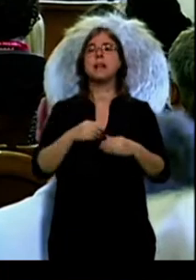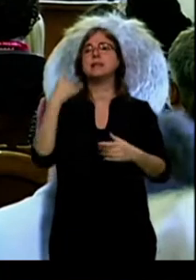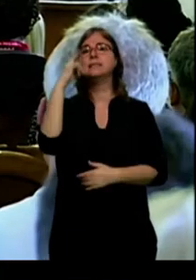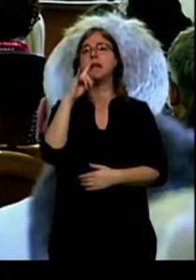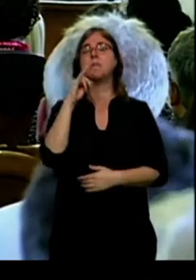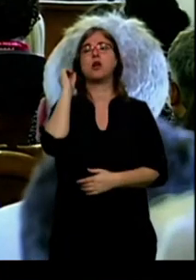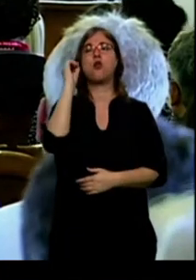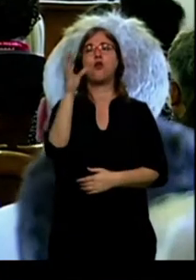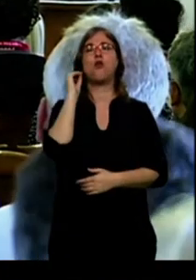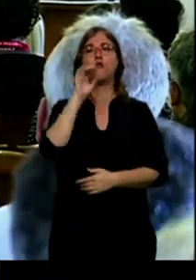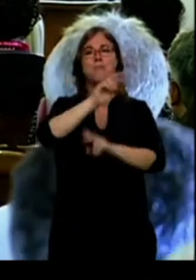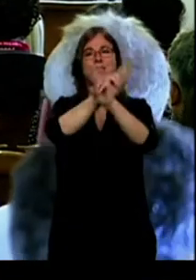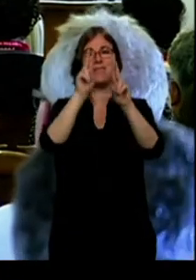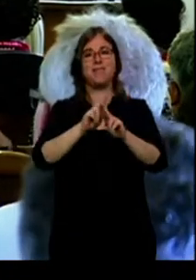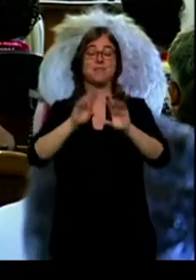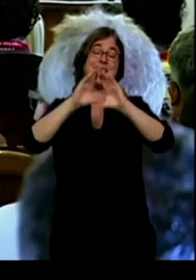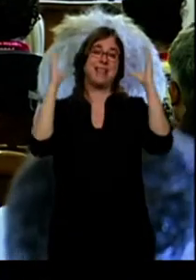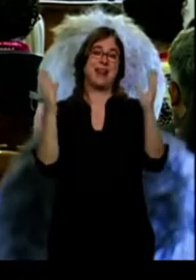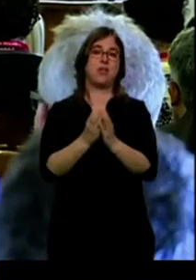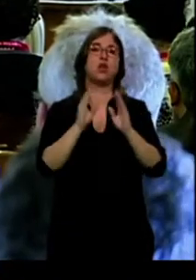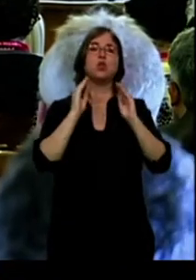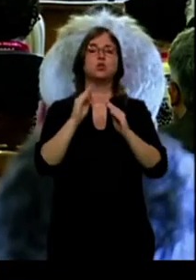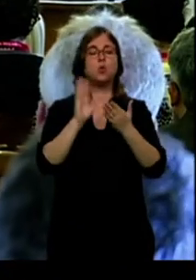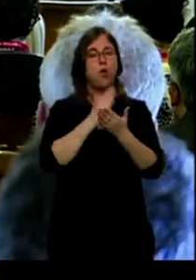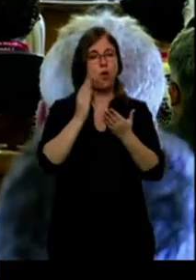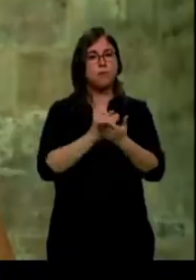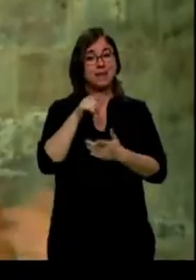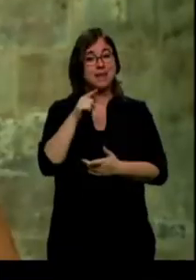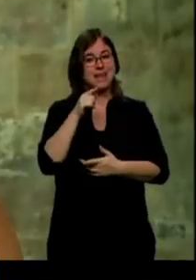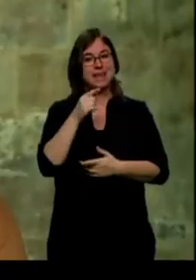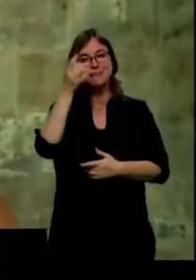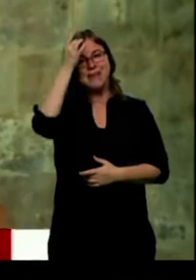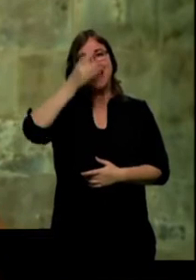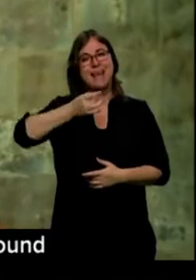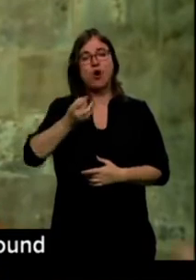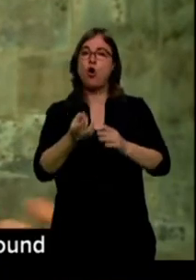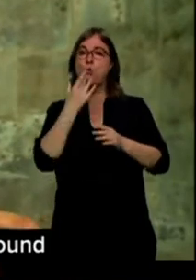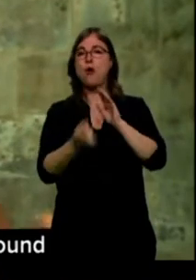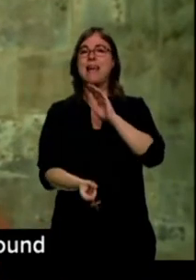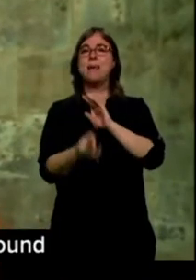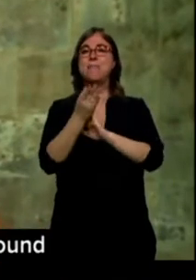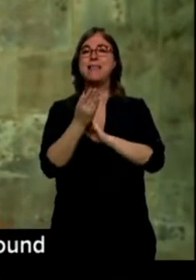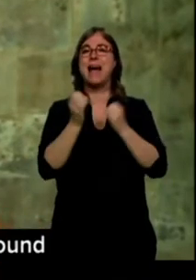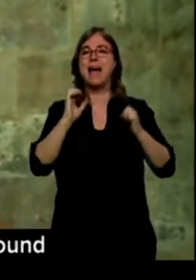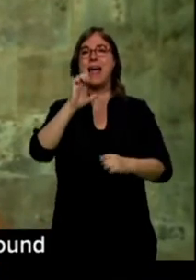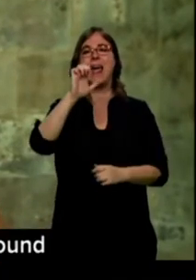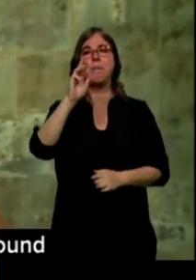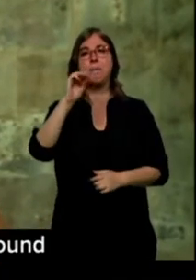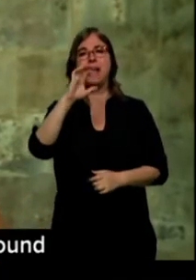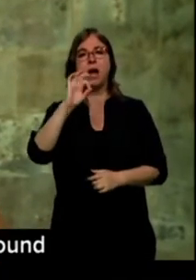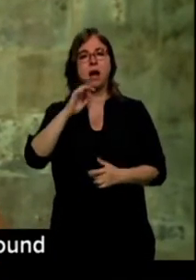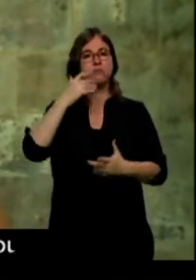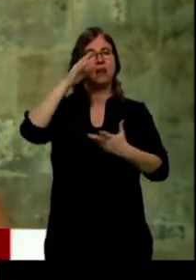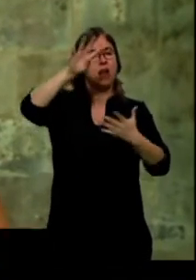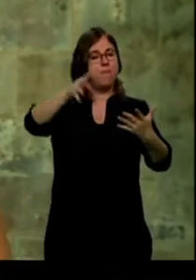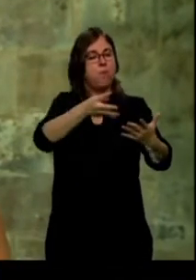sobre su obra con mayúsculas. Reinventó lo que es la épica, reinventó lo que es el lenguaje poético e